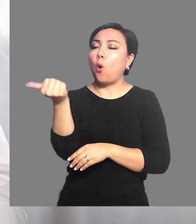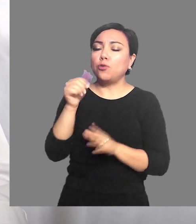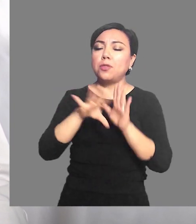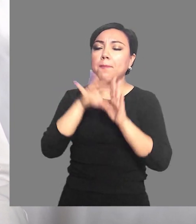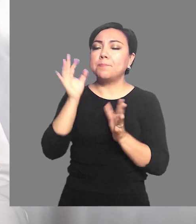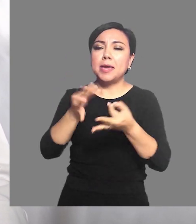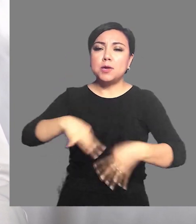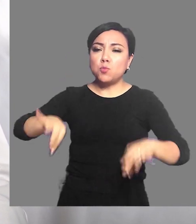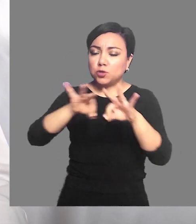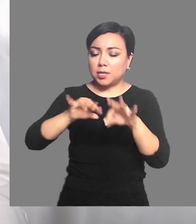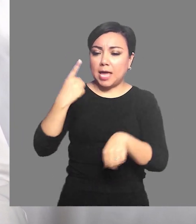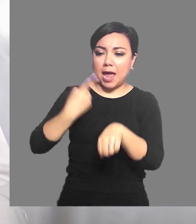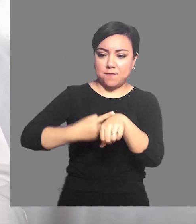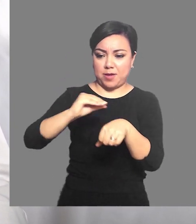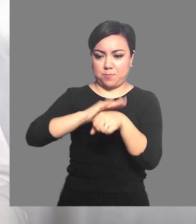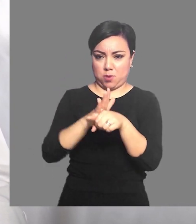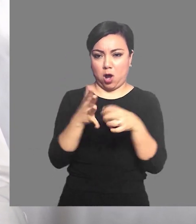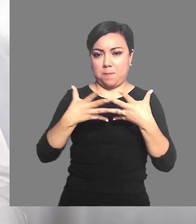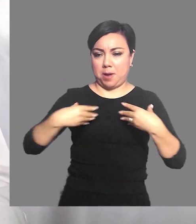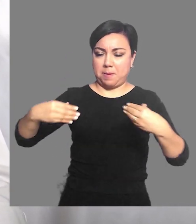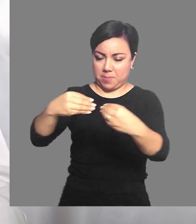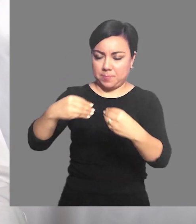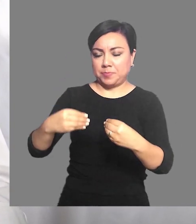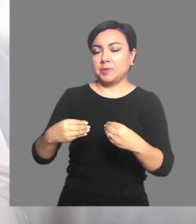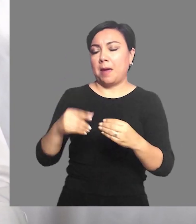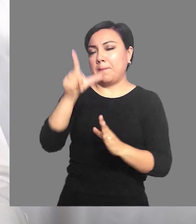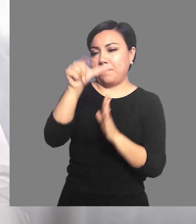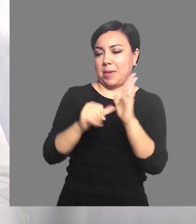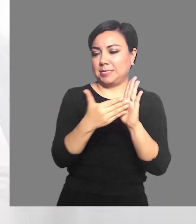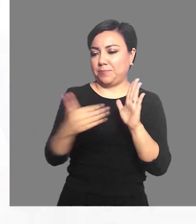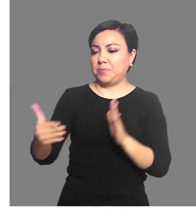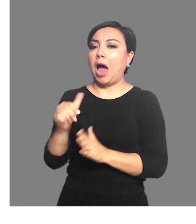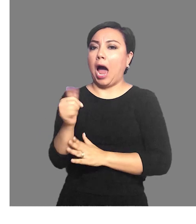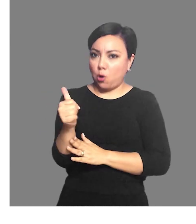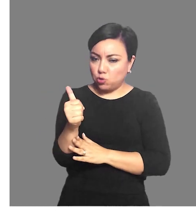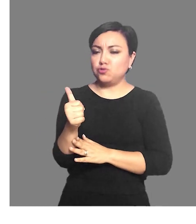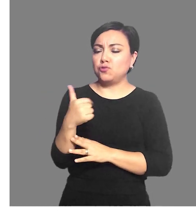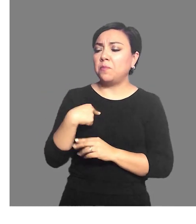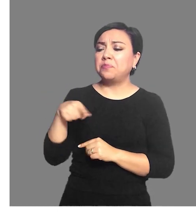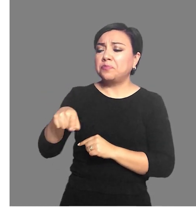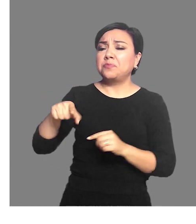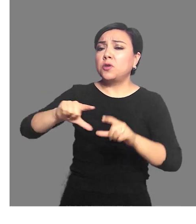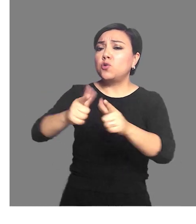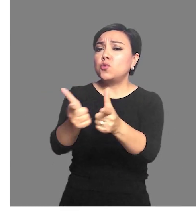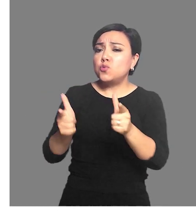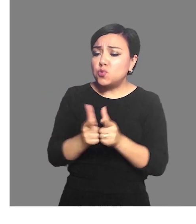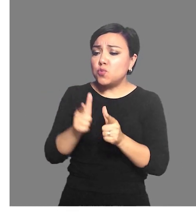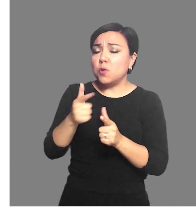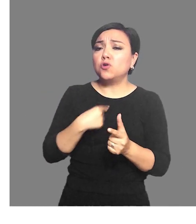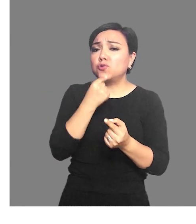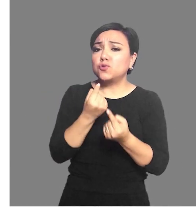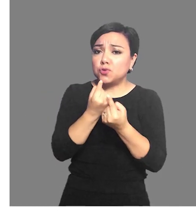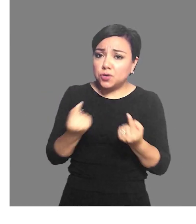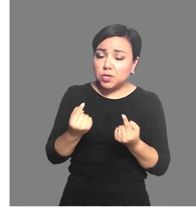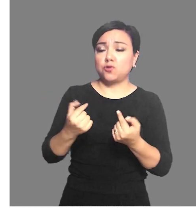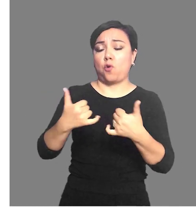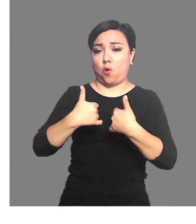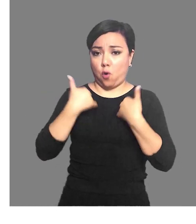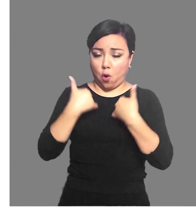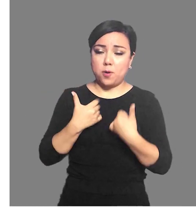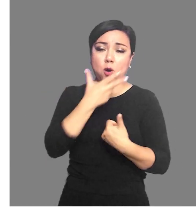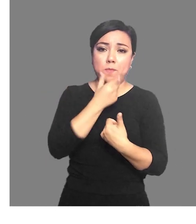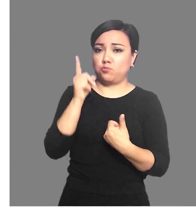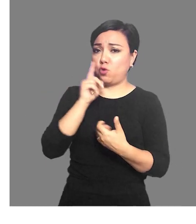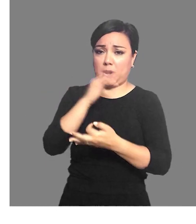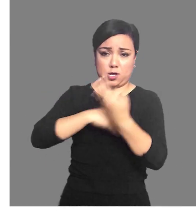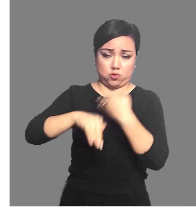doloroso que arrojó el comportamiento de la enfermedad durante agosto con relación a julio, fue que el grupo de edad con mayor incremento de contagios fue el de las niñas, niños